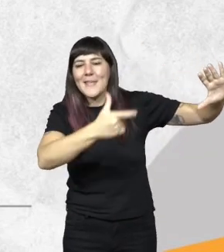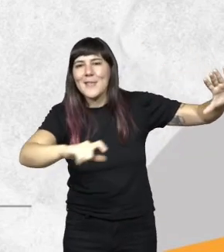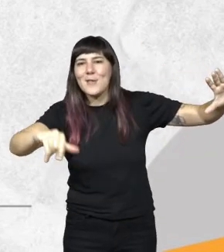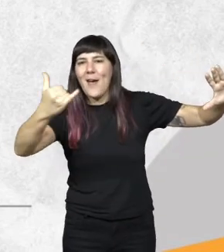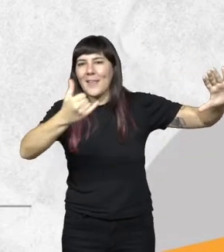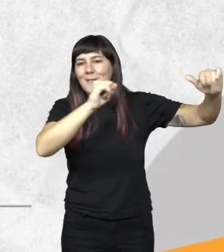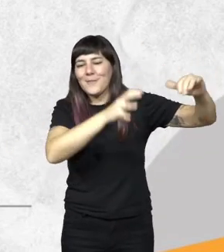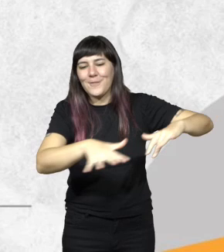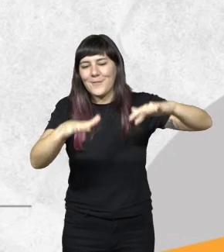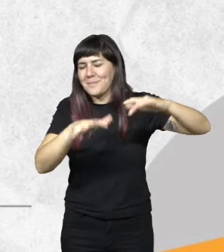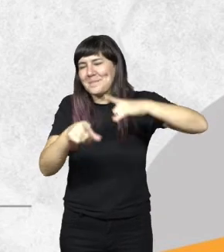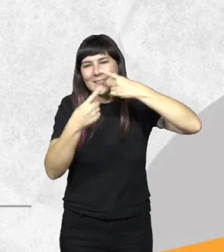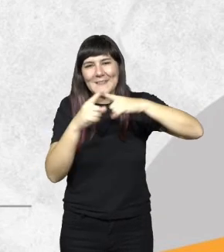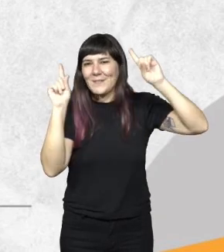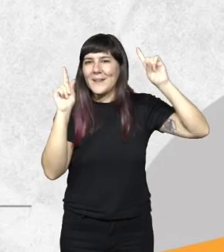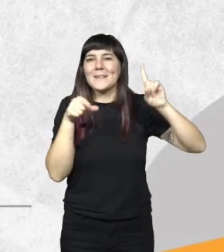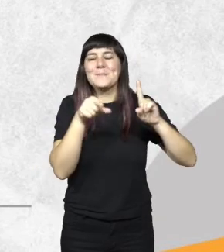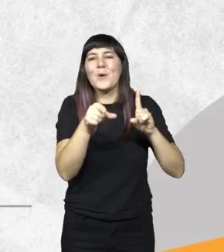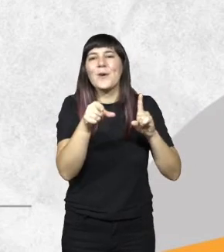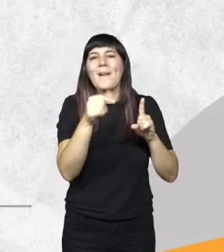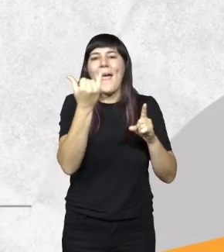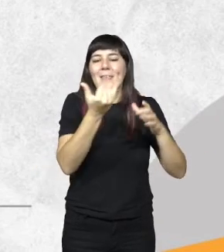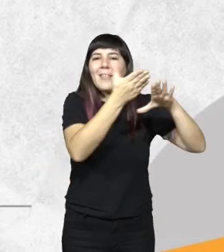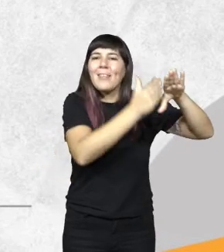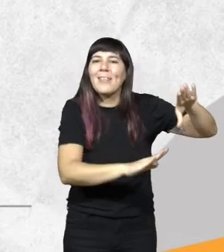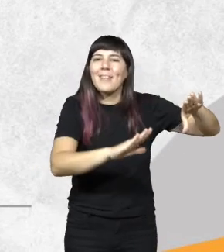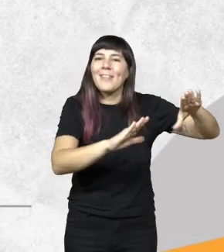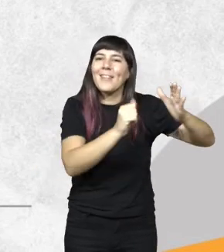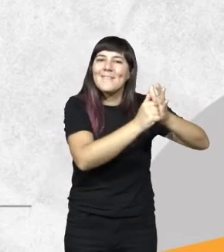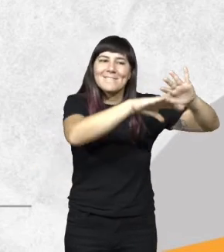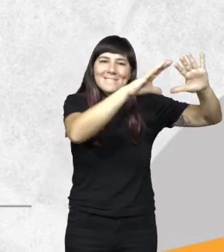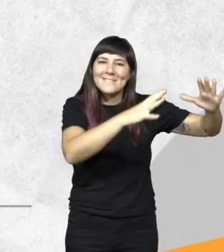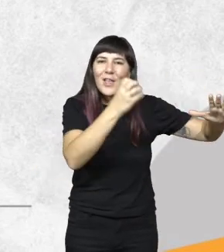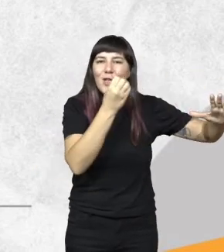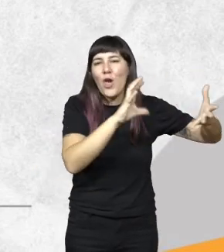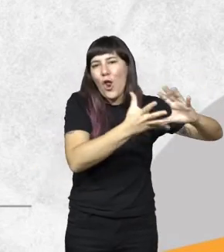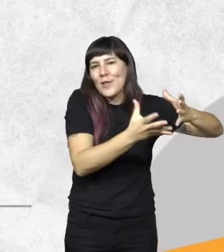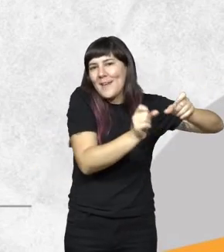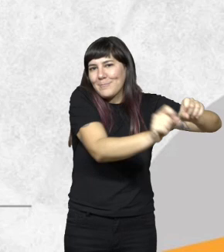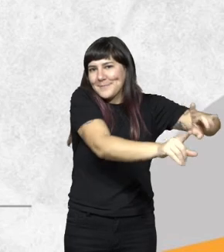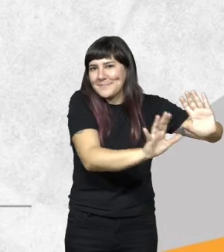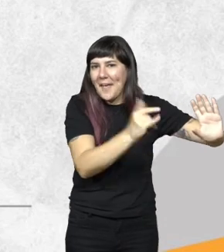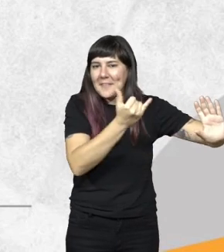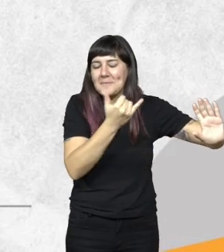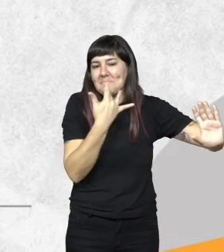una corriente distinta justamente por una falla que hay ahí de geológica